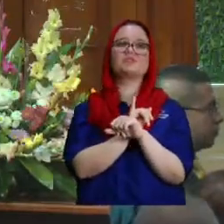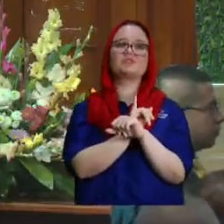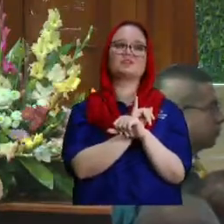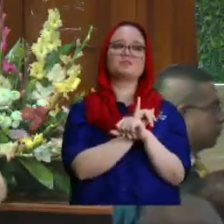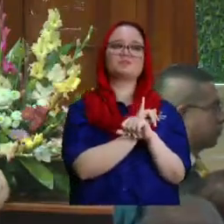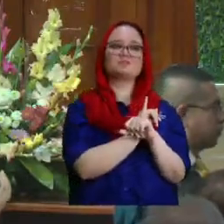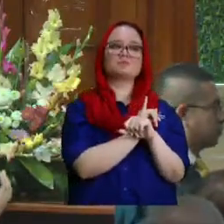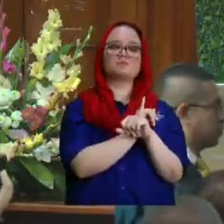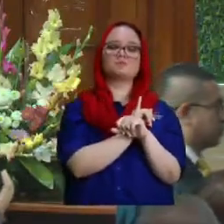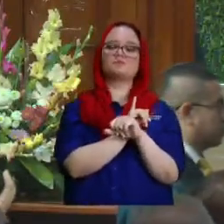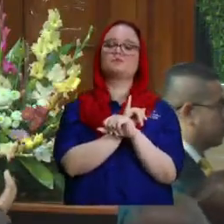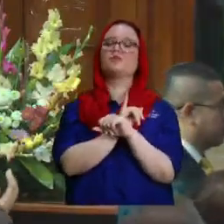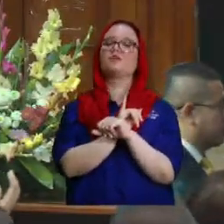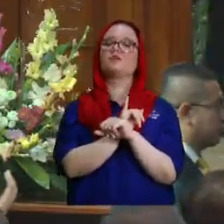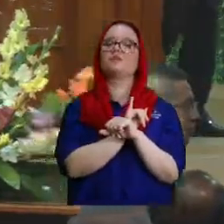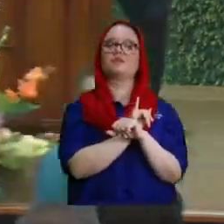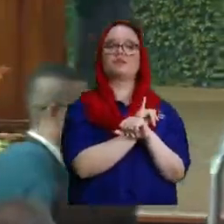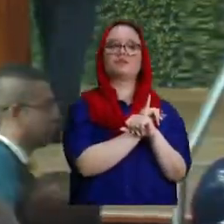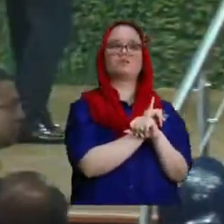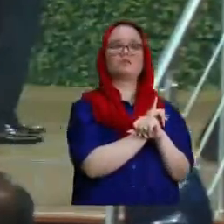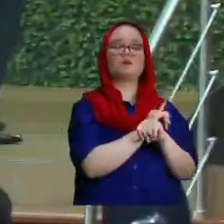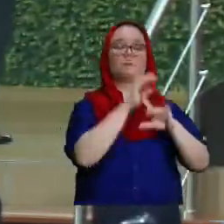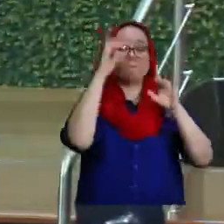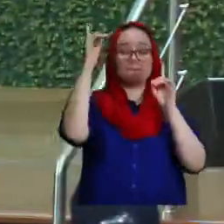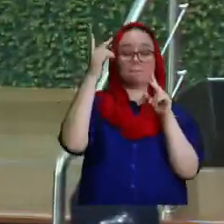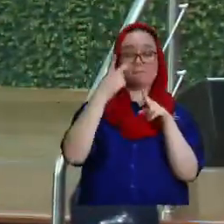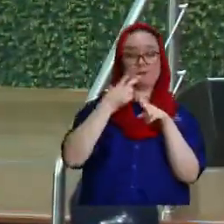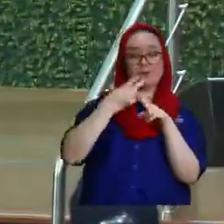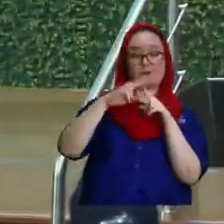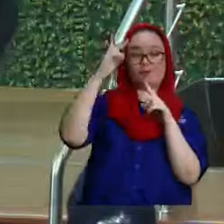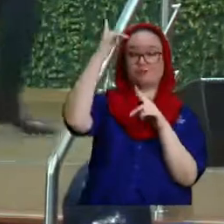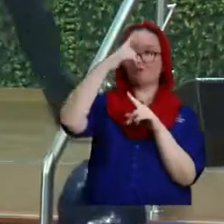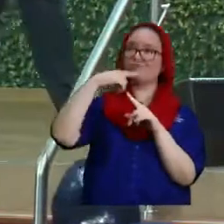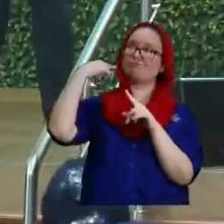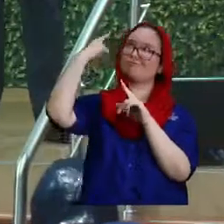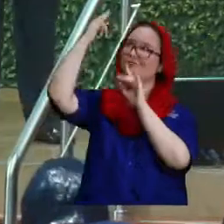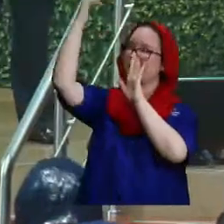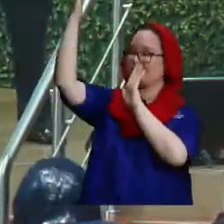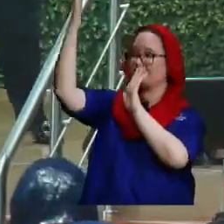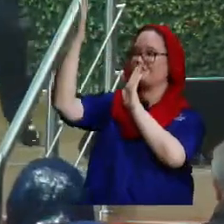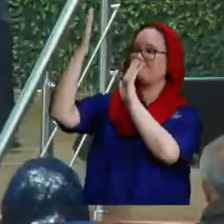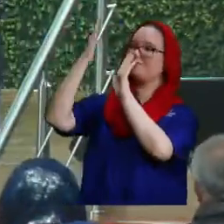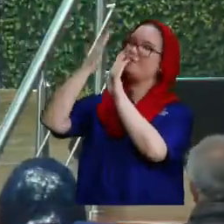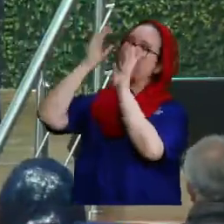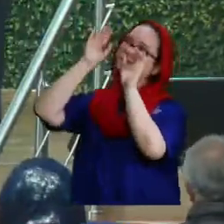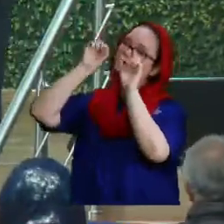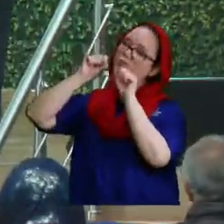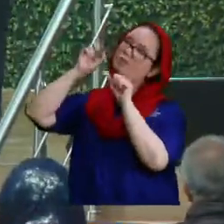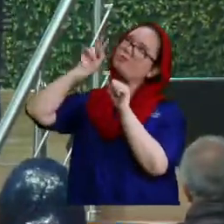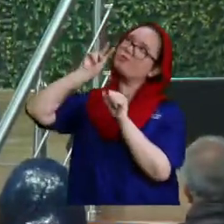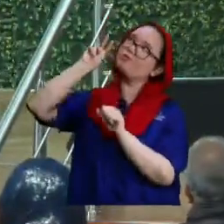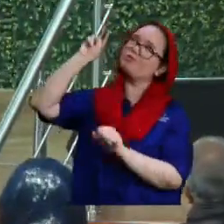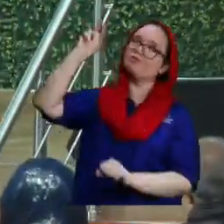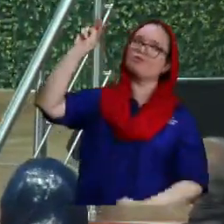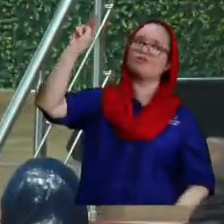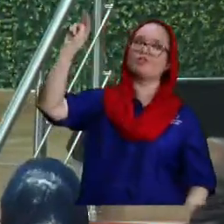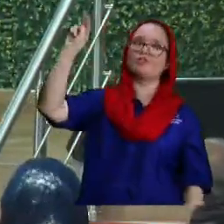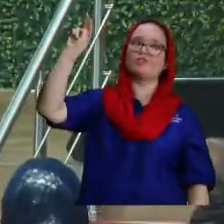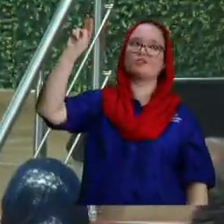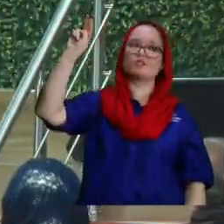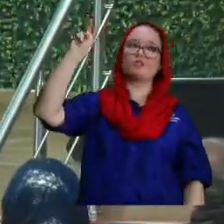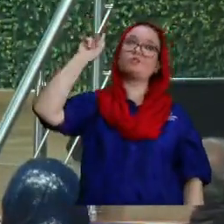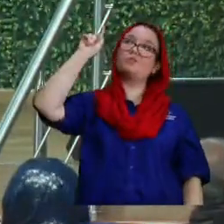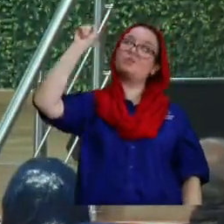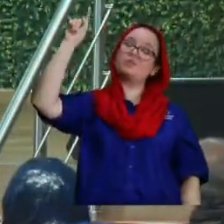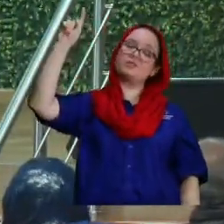amén que así sea espero que eso se traslade como un deseo